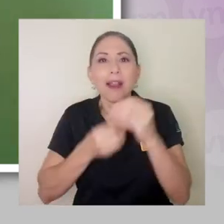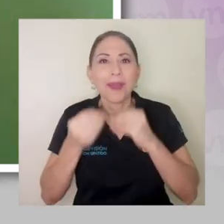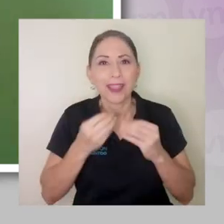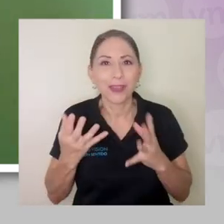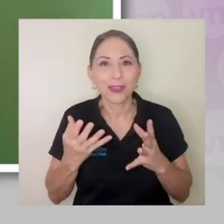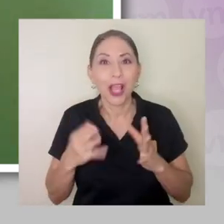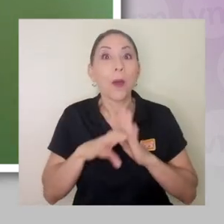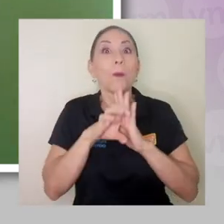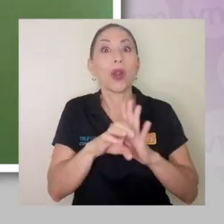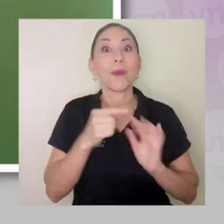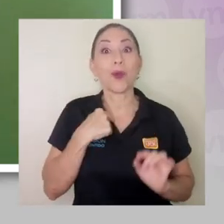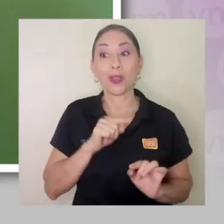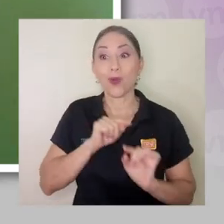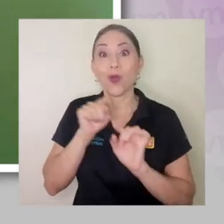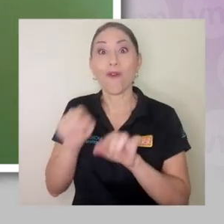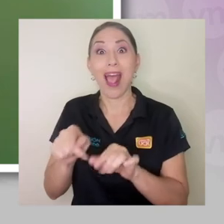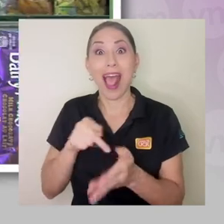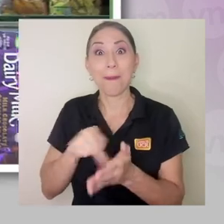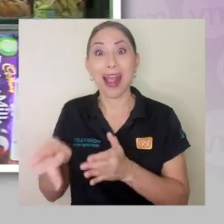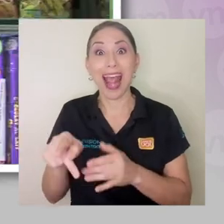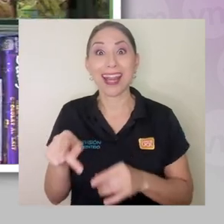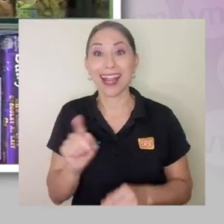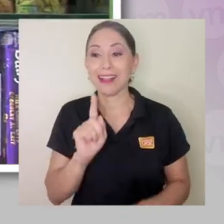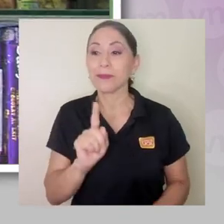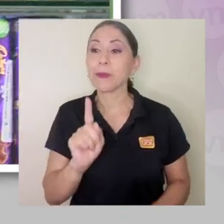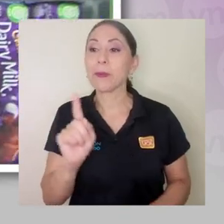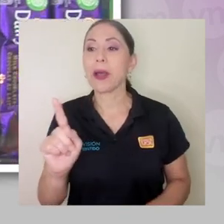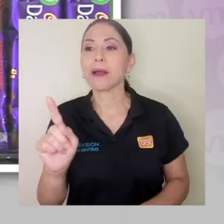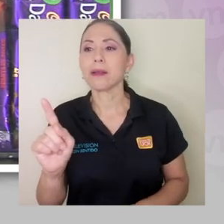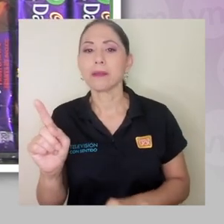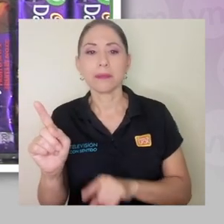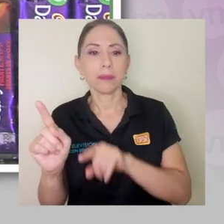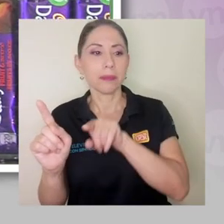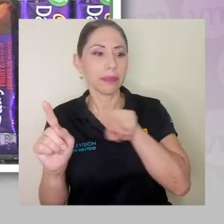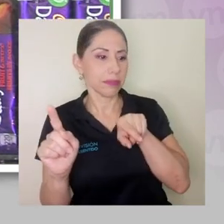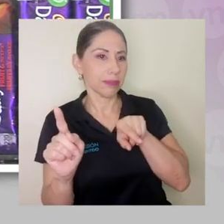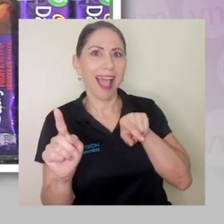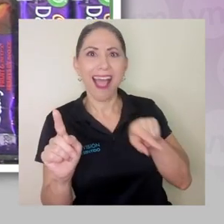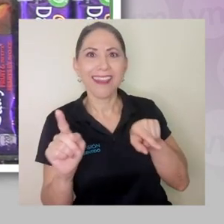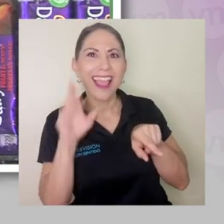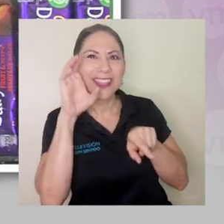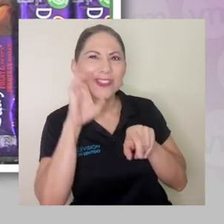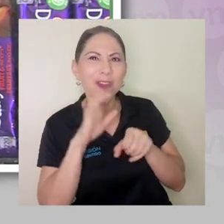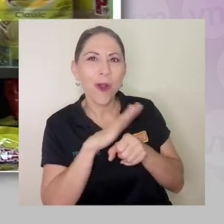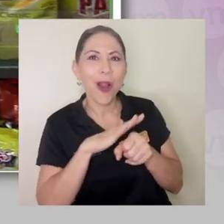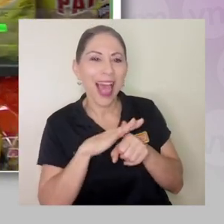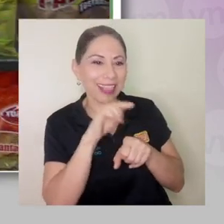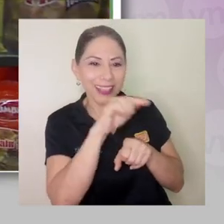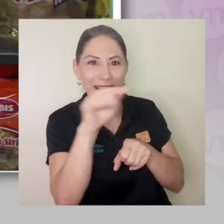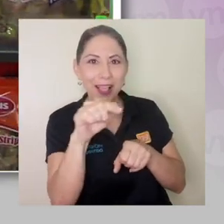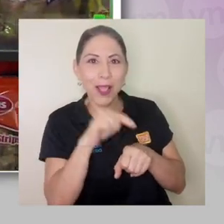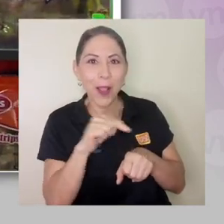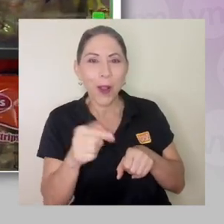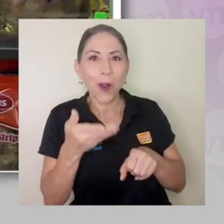uno ve, por ejemplo, en las cajas, ya cuando uno está pagando, ahí hay chocolates, hay cosas que ellos